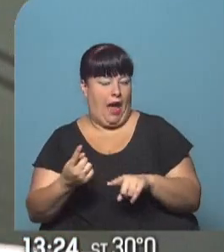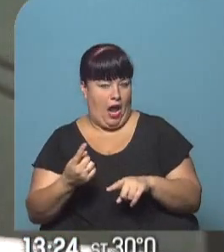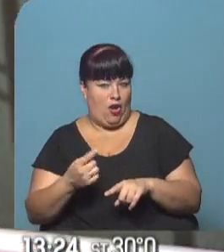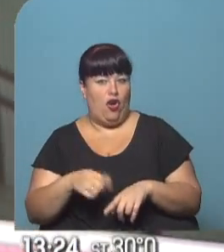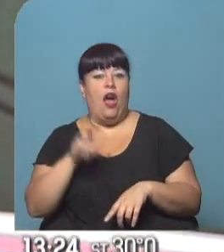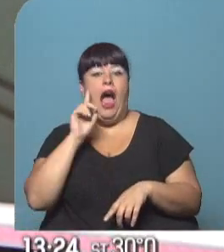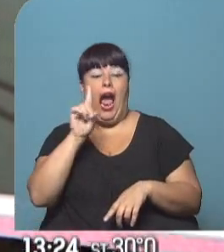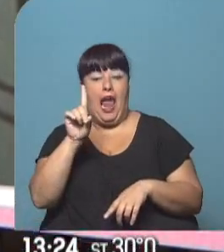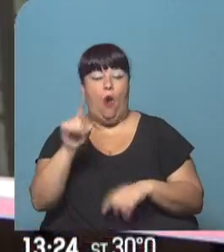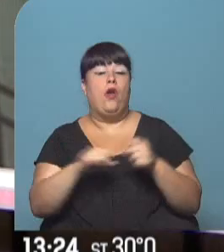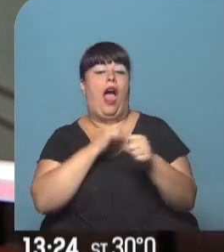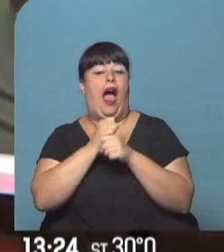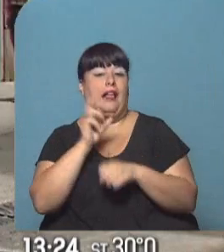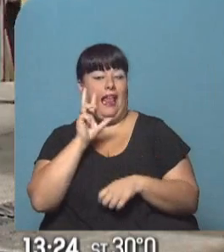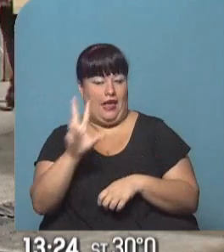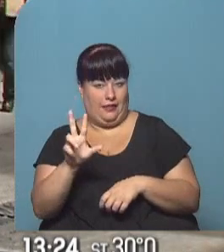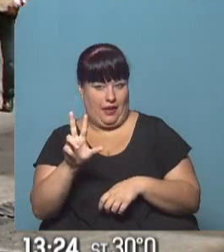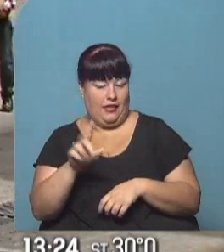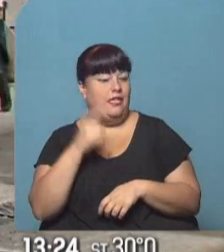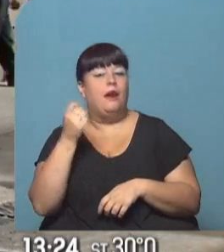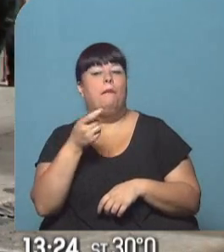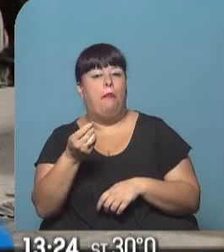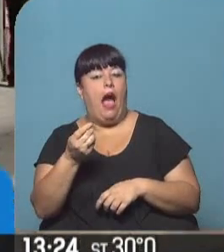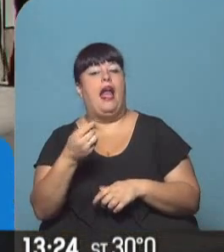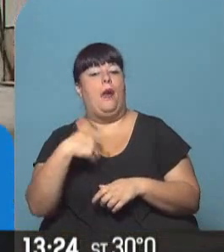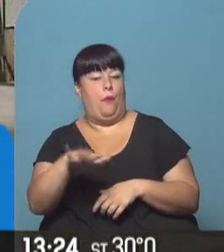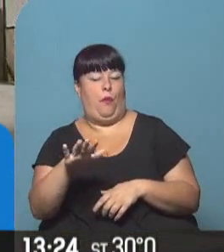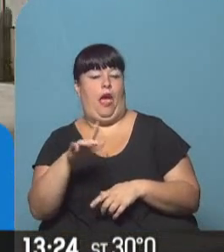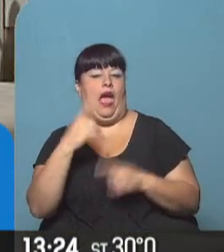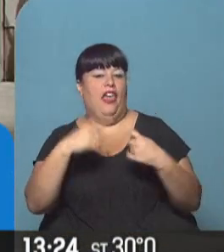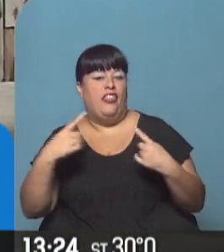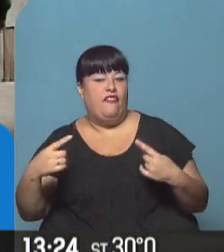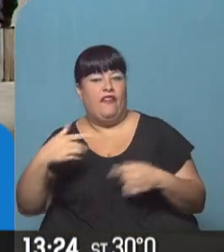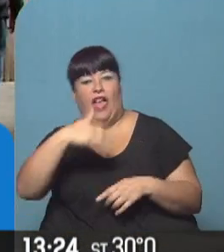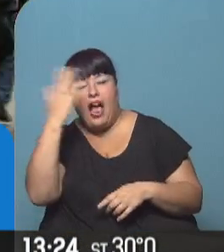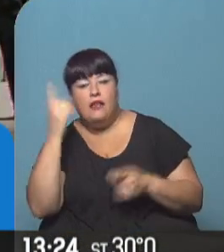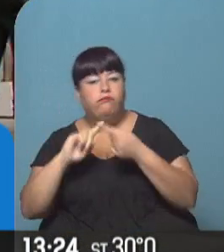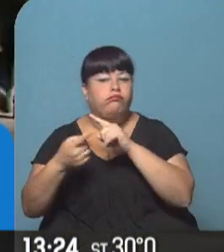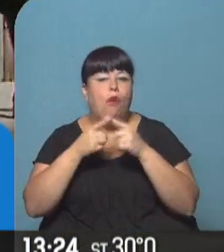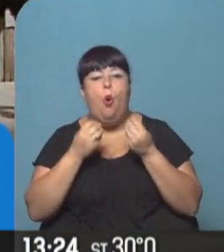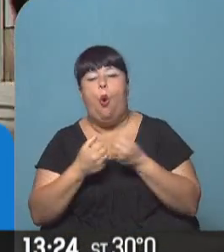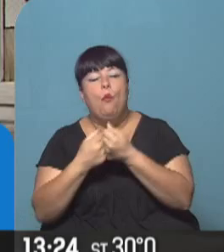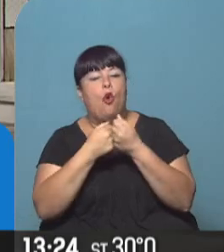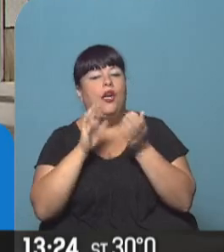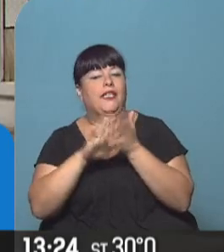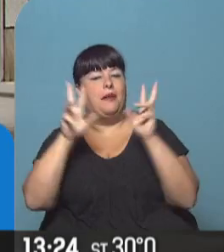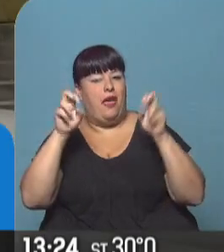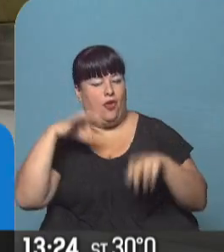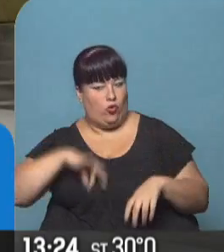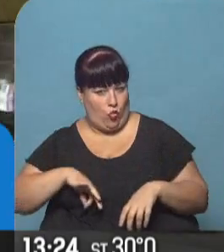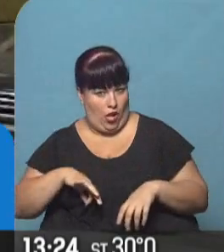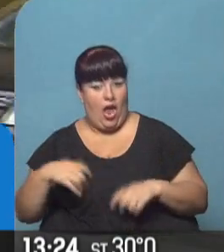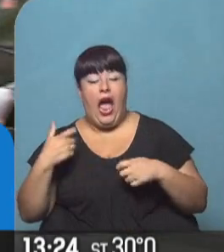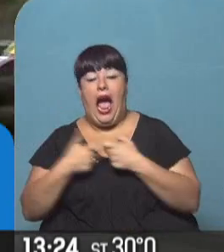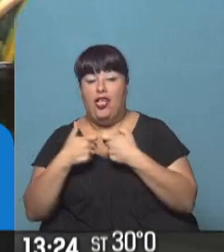desde las 13 hasta las 15. El objetivo es que se realicen diferentes asambleas para discutir justamente la cuestión salarial. La